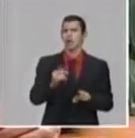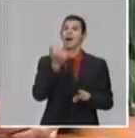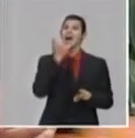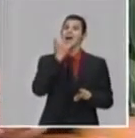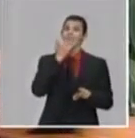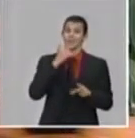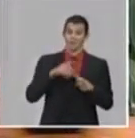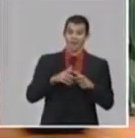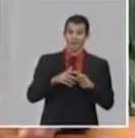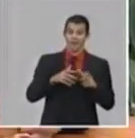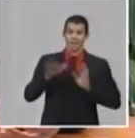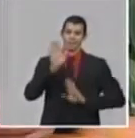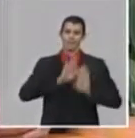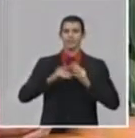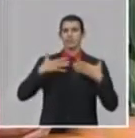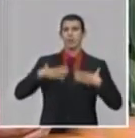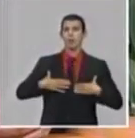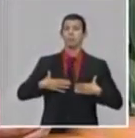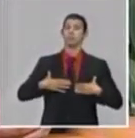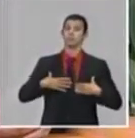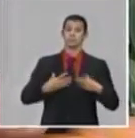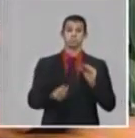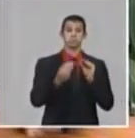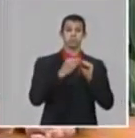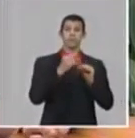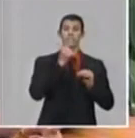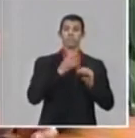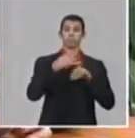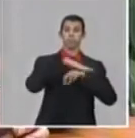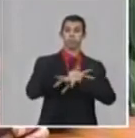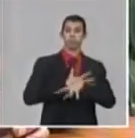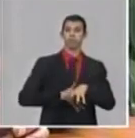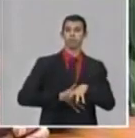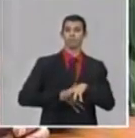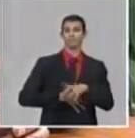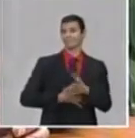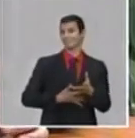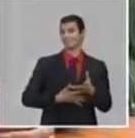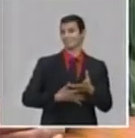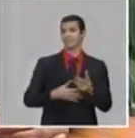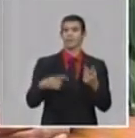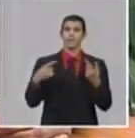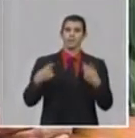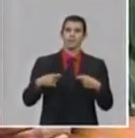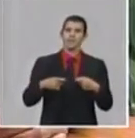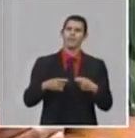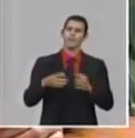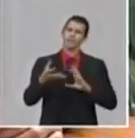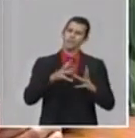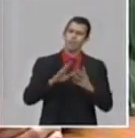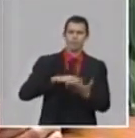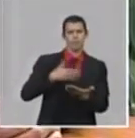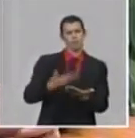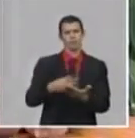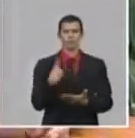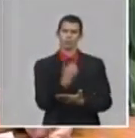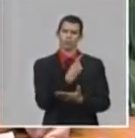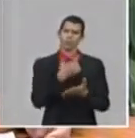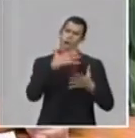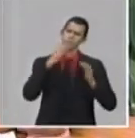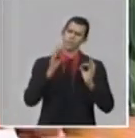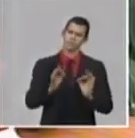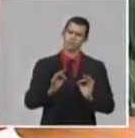esta molécula, bueno, nosotros elaboramos la propuesta de nuestro consejo científico. Y aquí, Randy, yo quiero